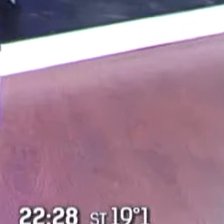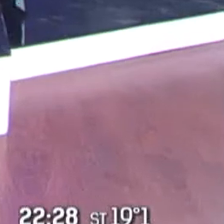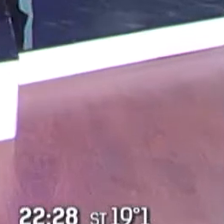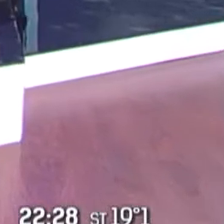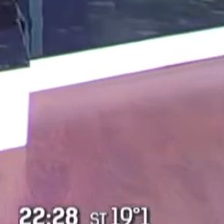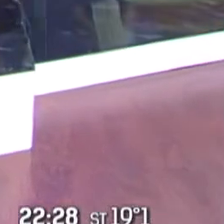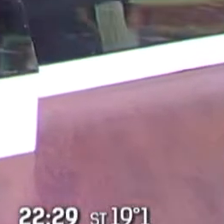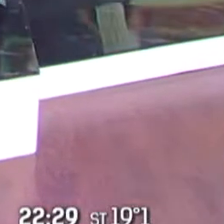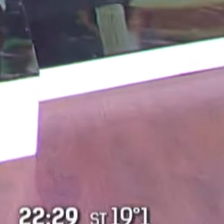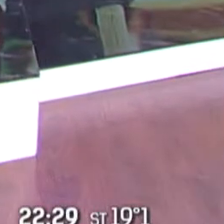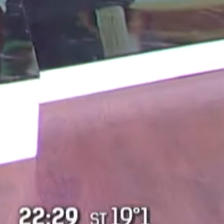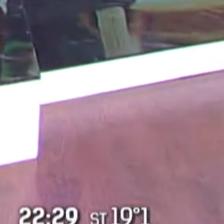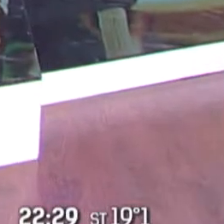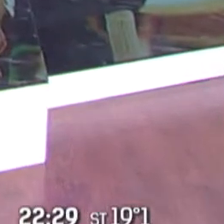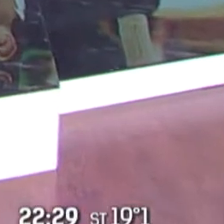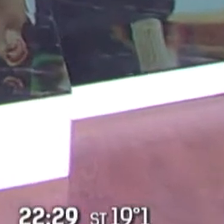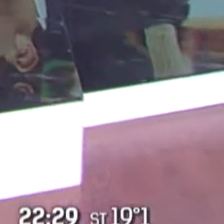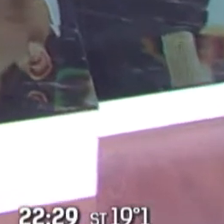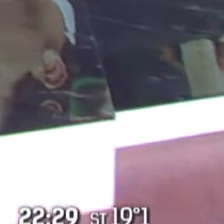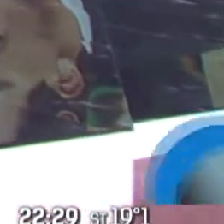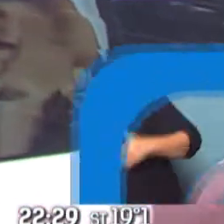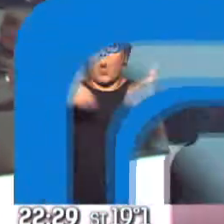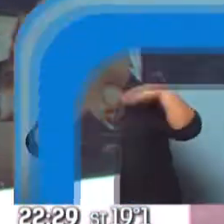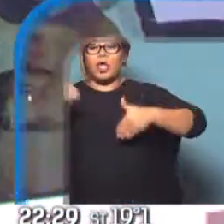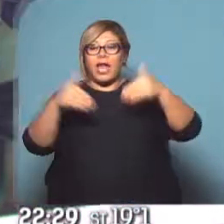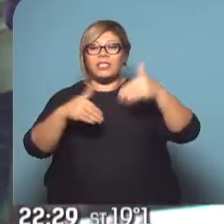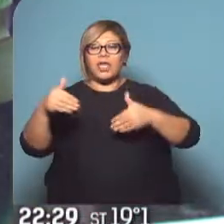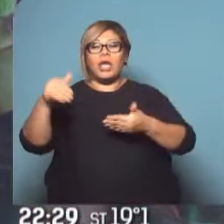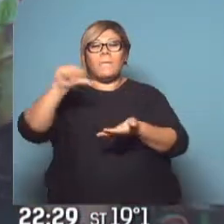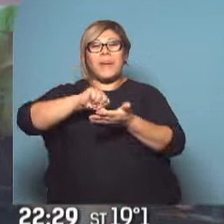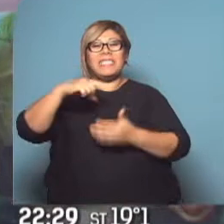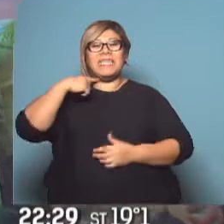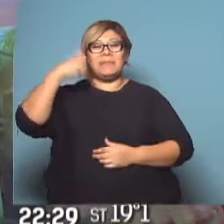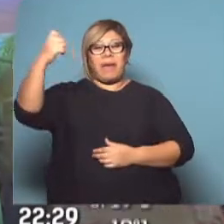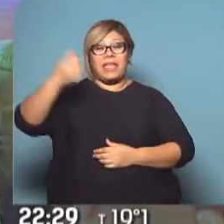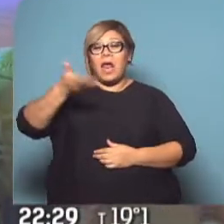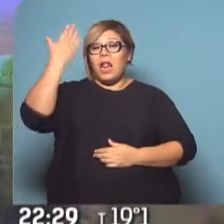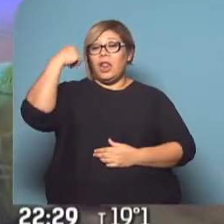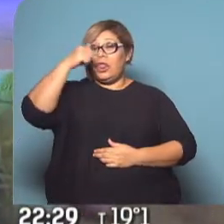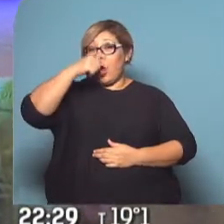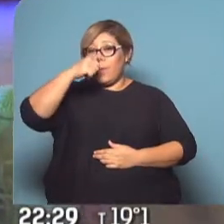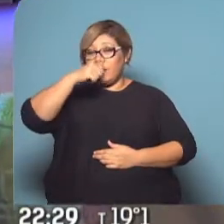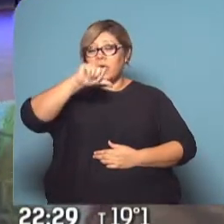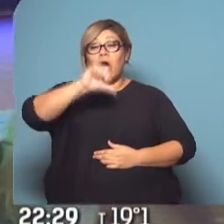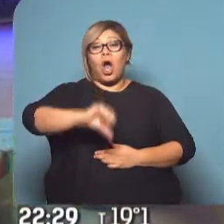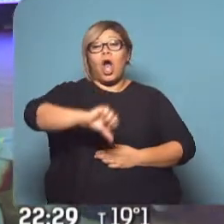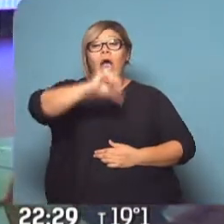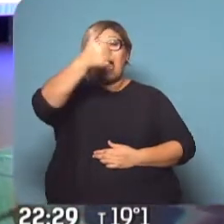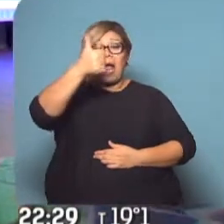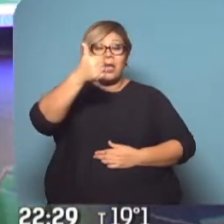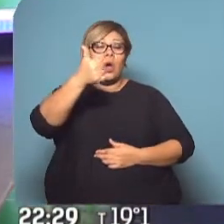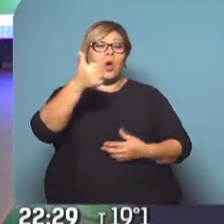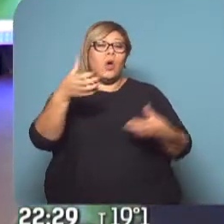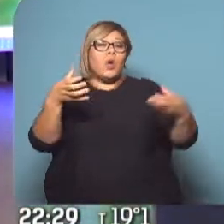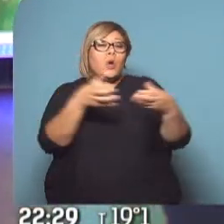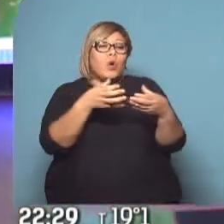En las elecciones generales de España, celebradas el domingo, el Partido Socialista Obrero Español fue el más votado, pero